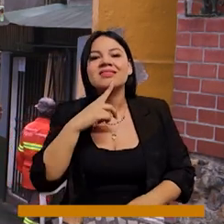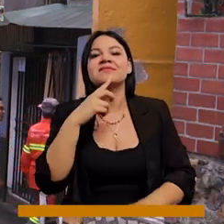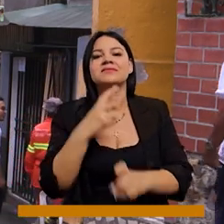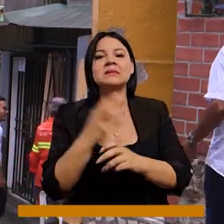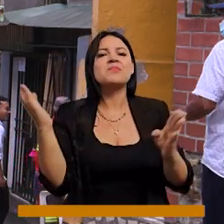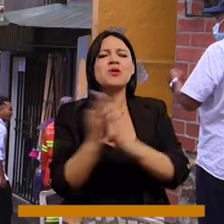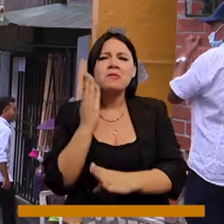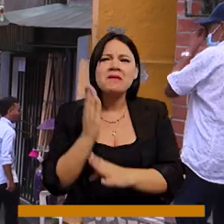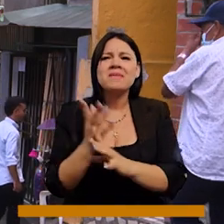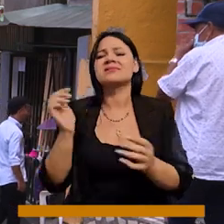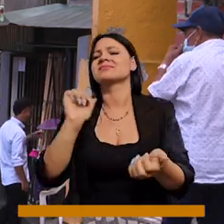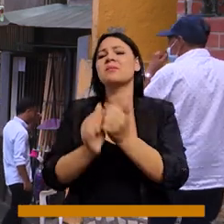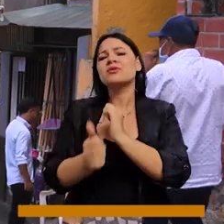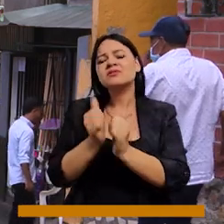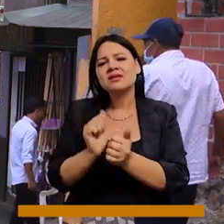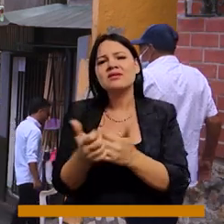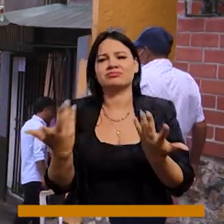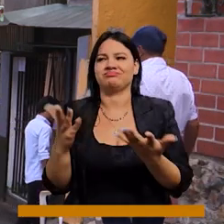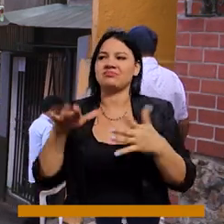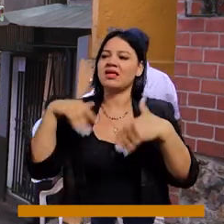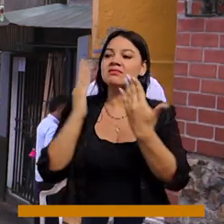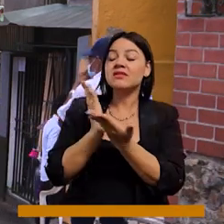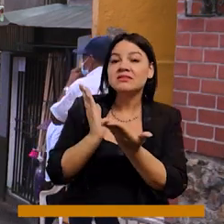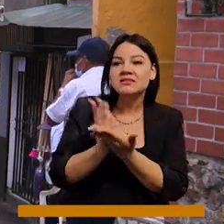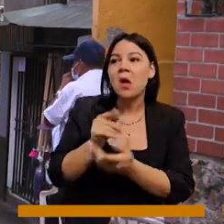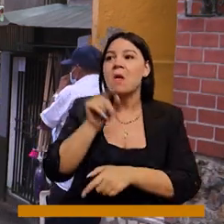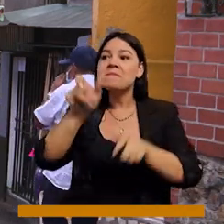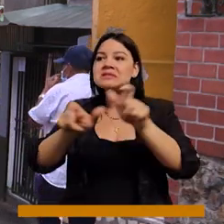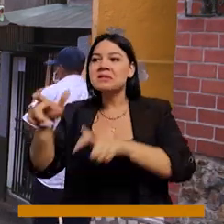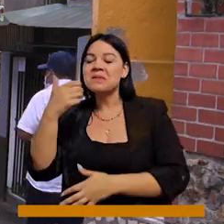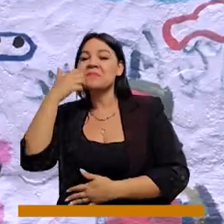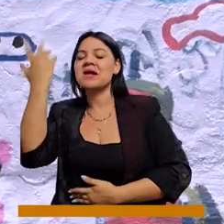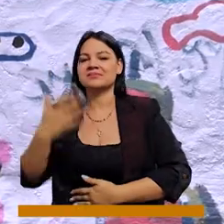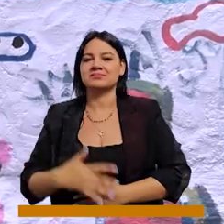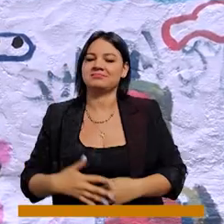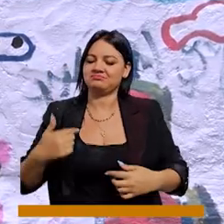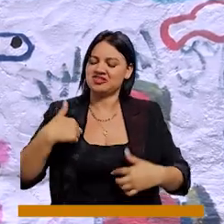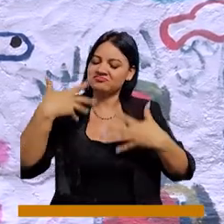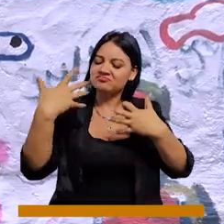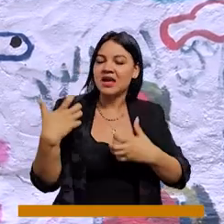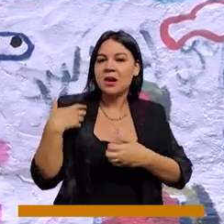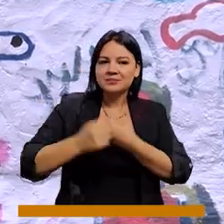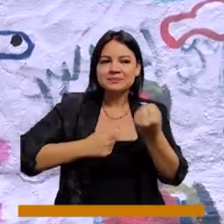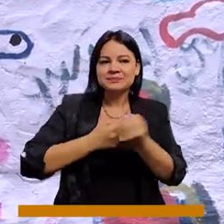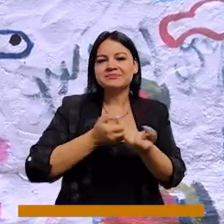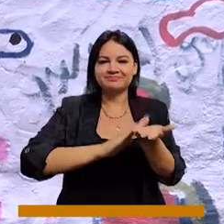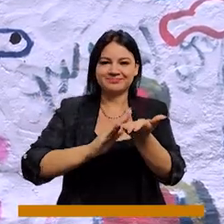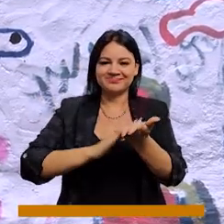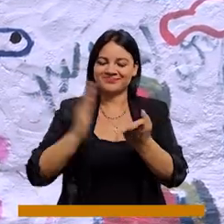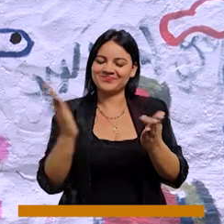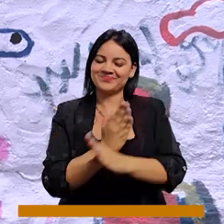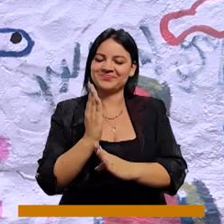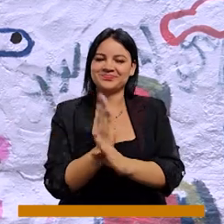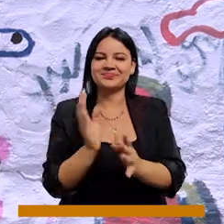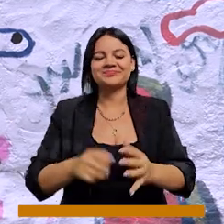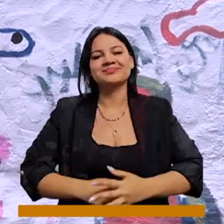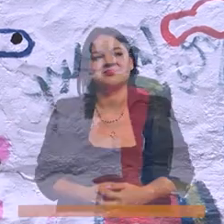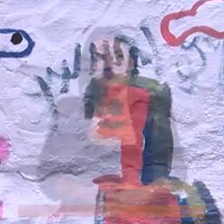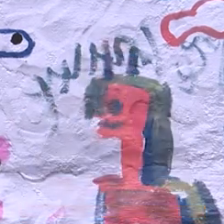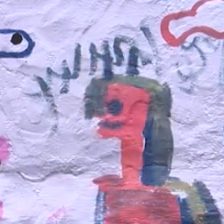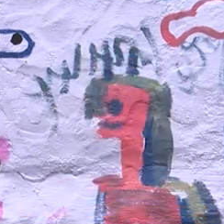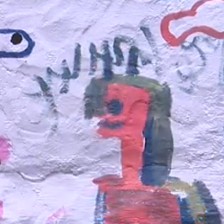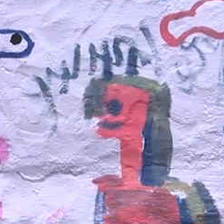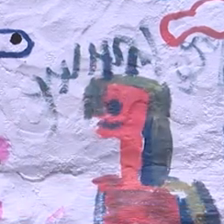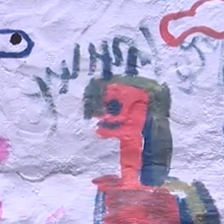conflictos como deportivos, de educación, de la tercera edad, y yo quiero solucionar estos problemas. Ya,